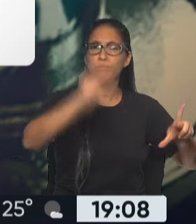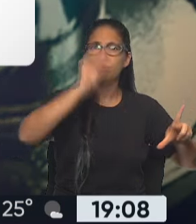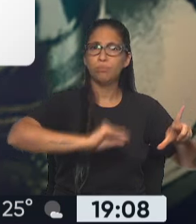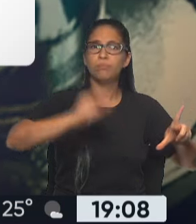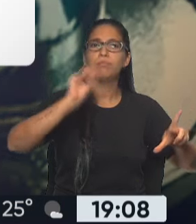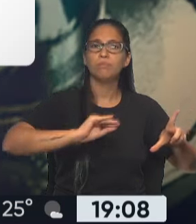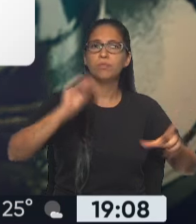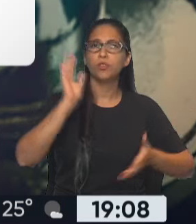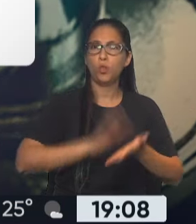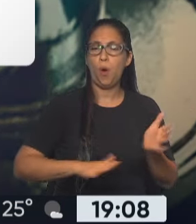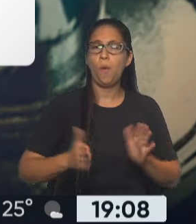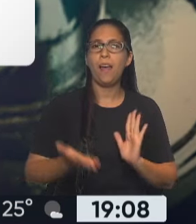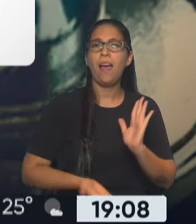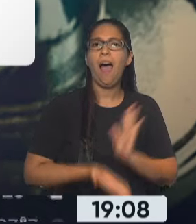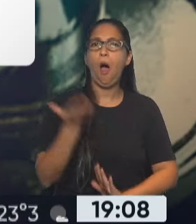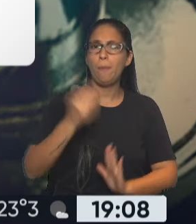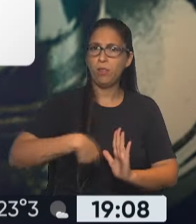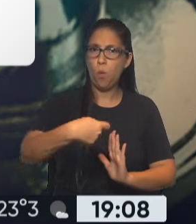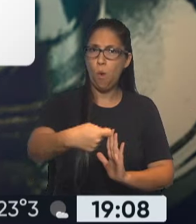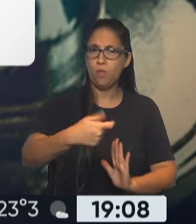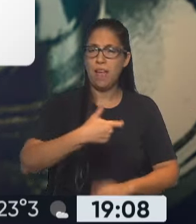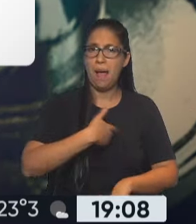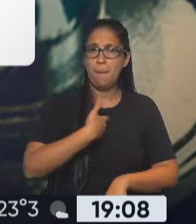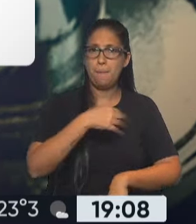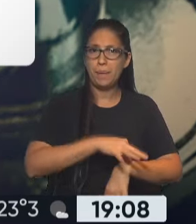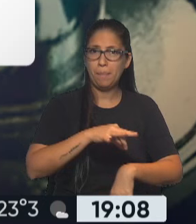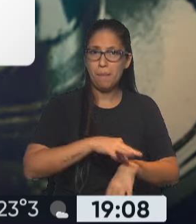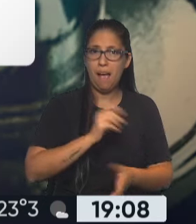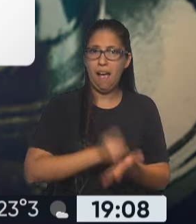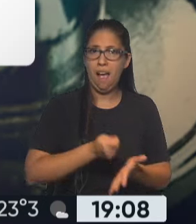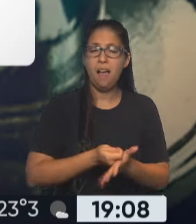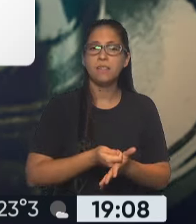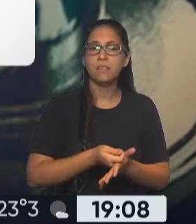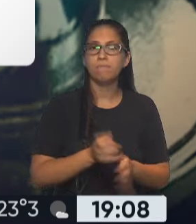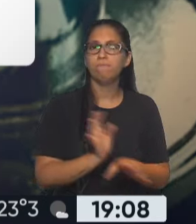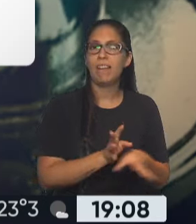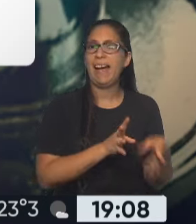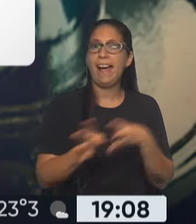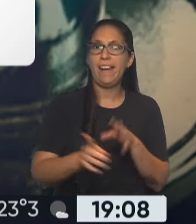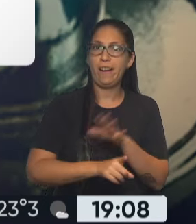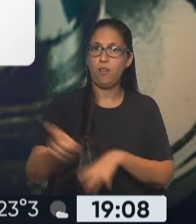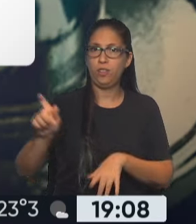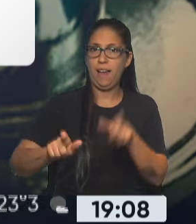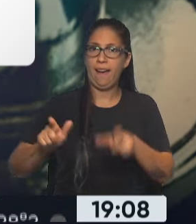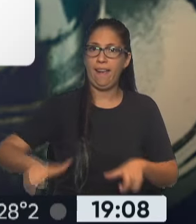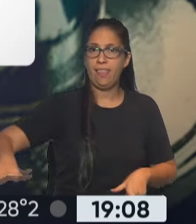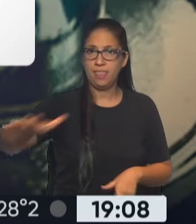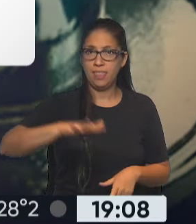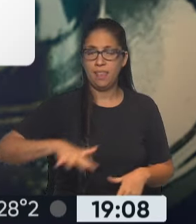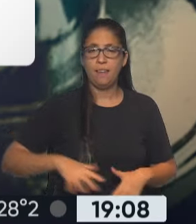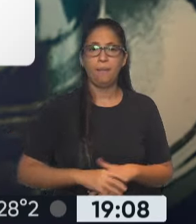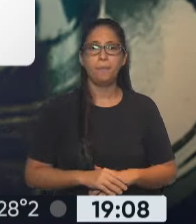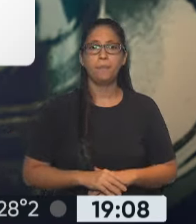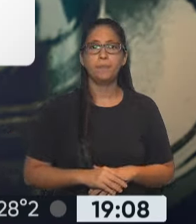aumentos en la medicina prepaga. Las prepagas le están declarando la guerra a la clase media, dijo. En tanto,